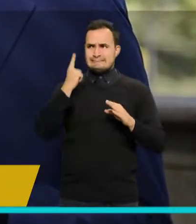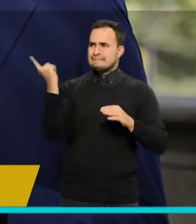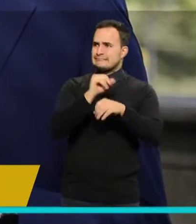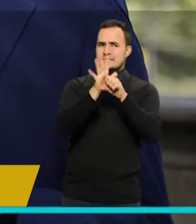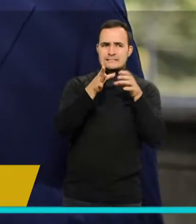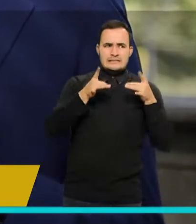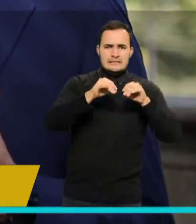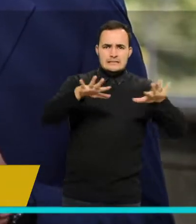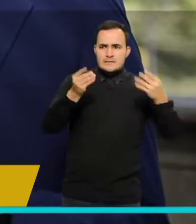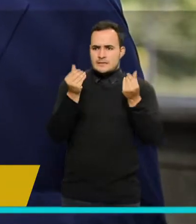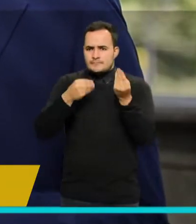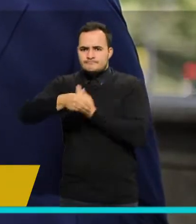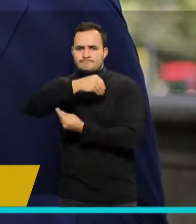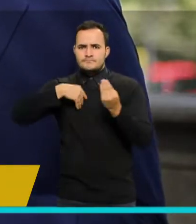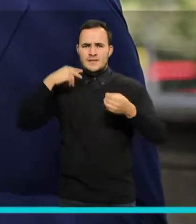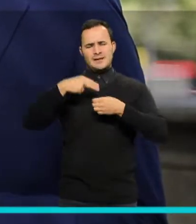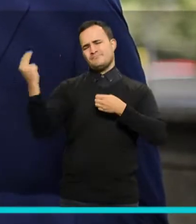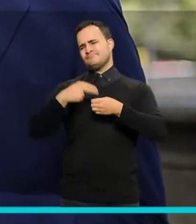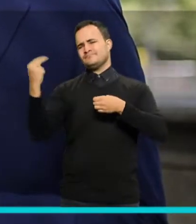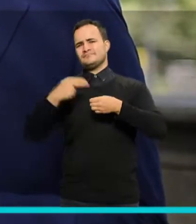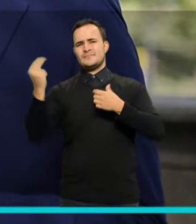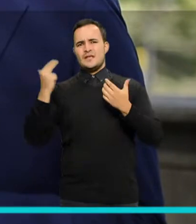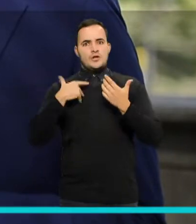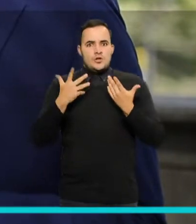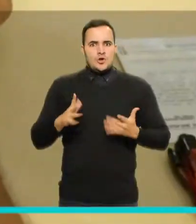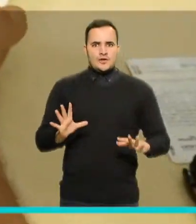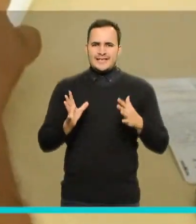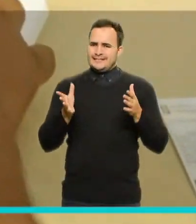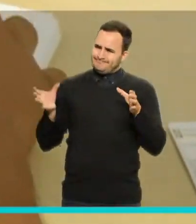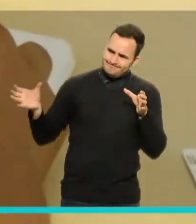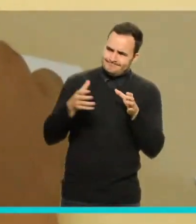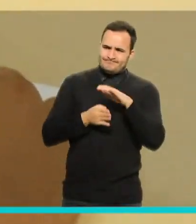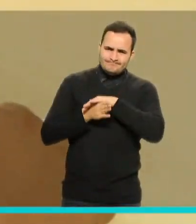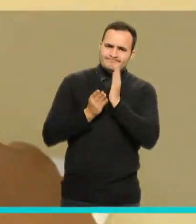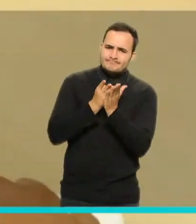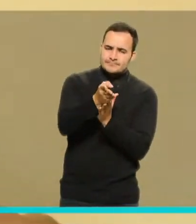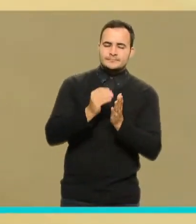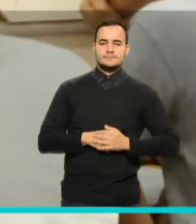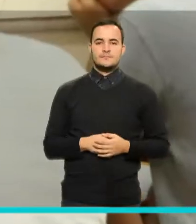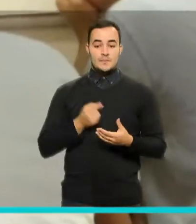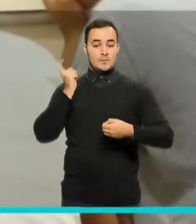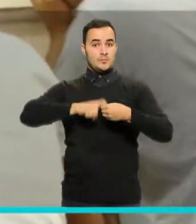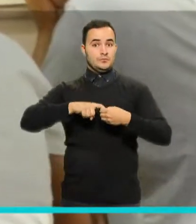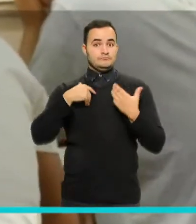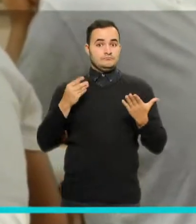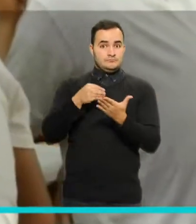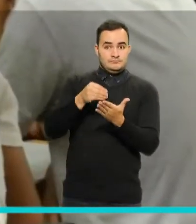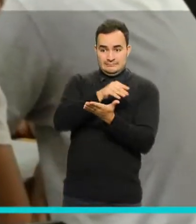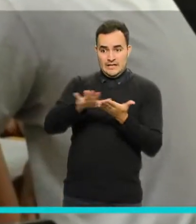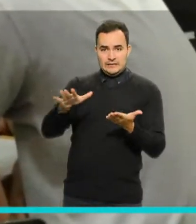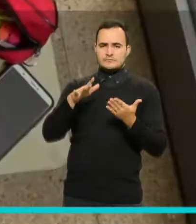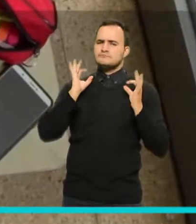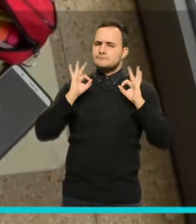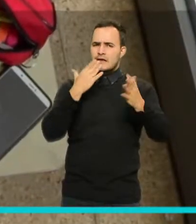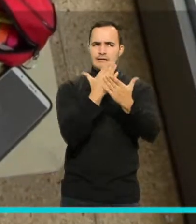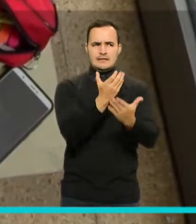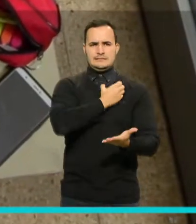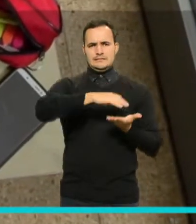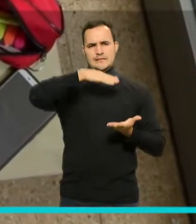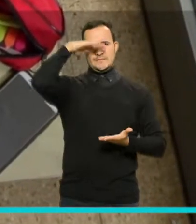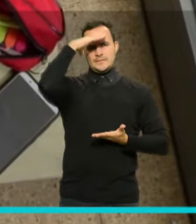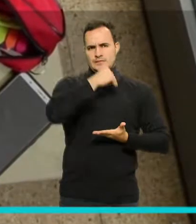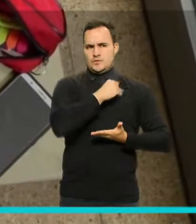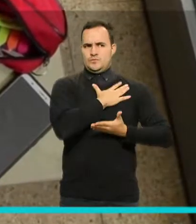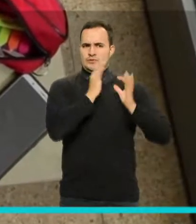efecto del aislamiento que produjo la pandemia. La Matrícula Cero es una gran oportunidad que nos da la Alcaldía de Medellín,